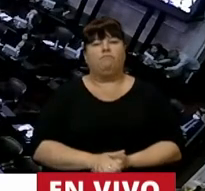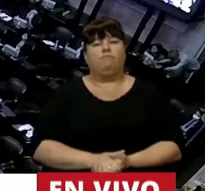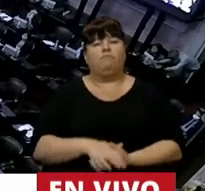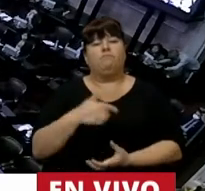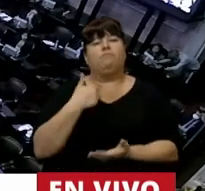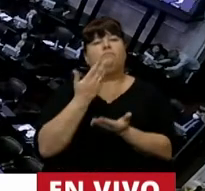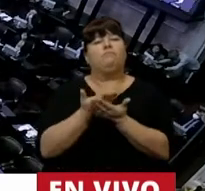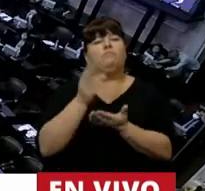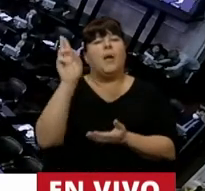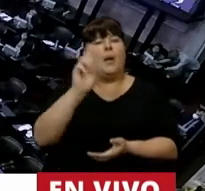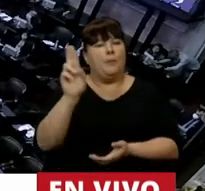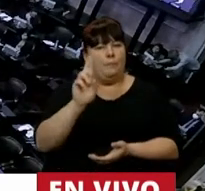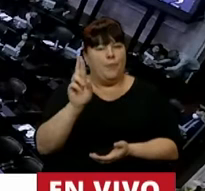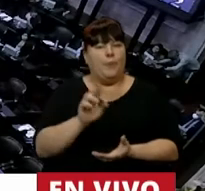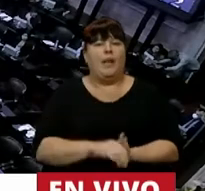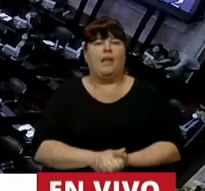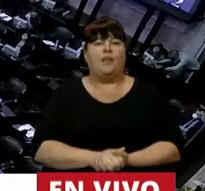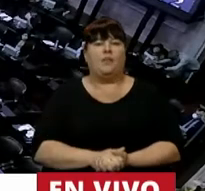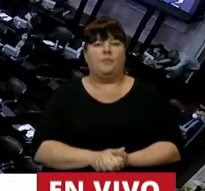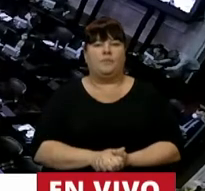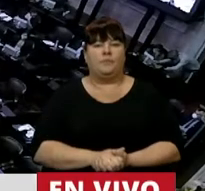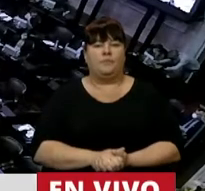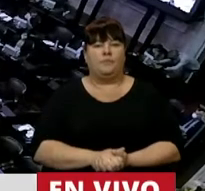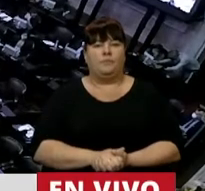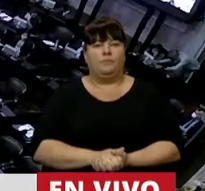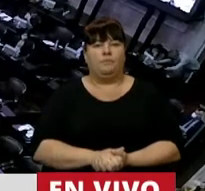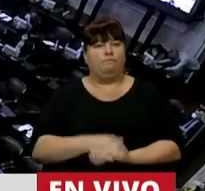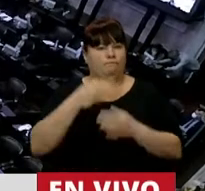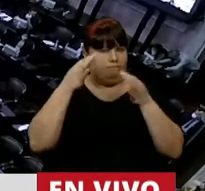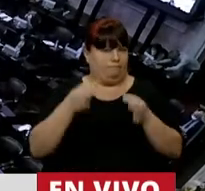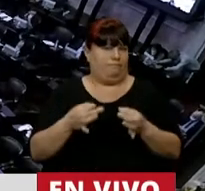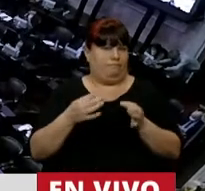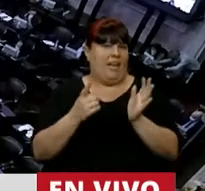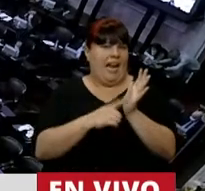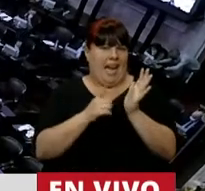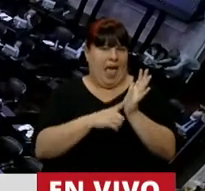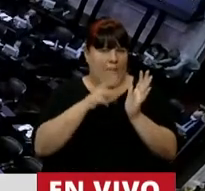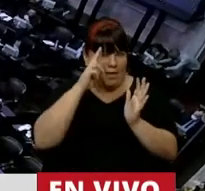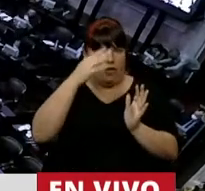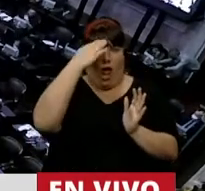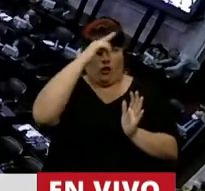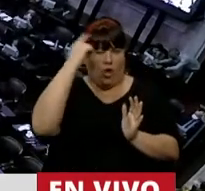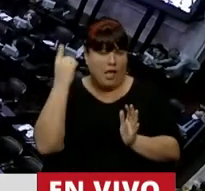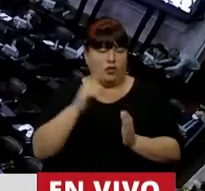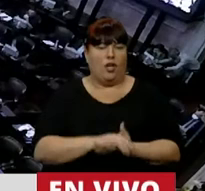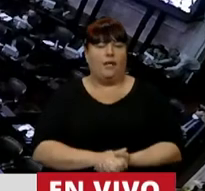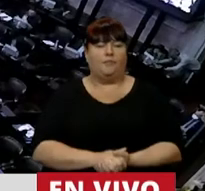plantear una cuestión de privilegio con clara procedencia reglamentaria y constitucional